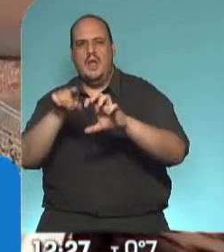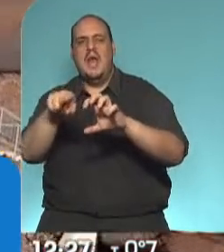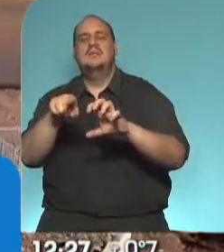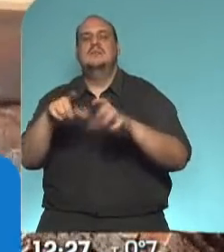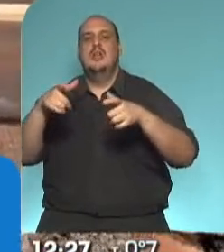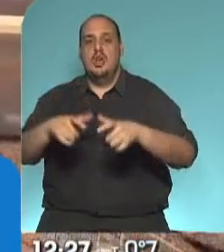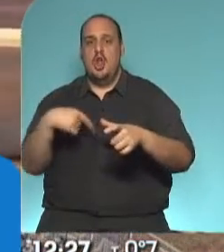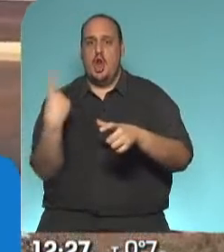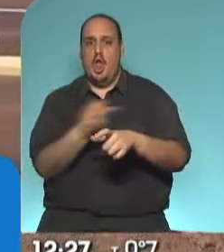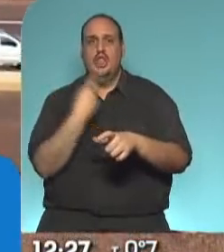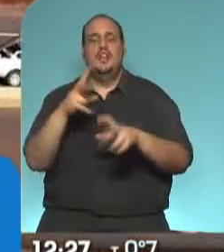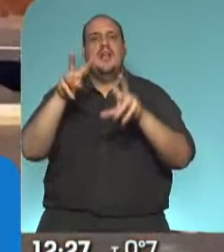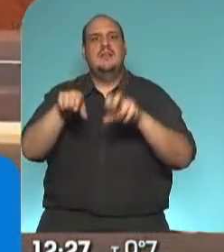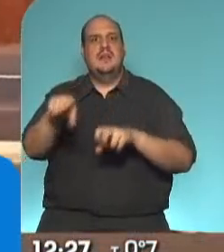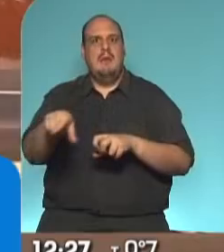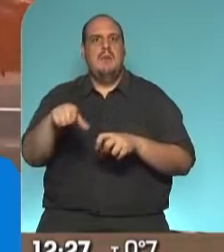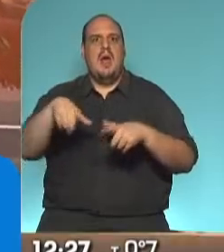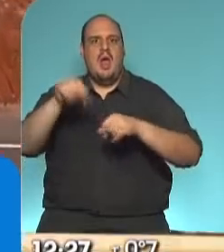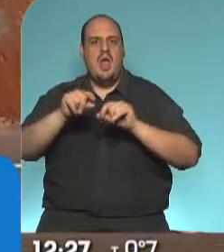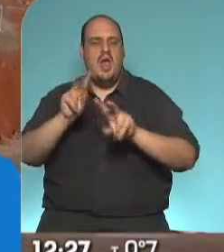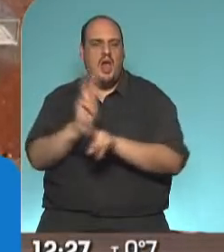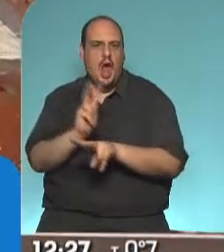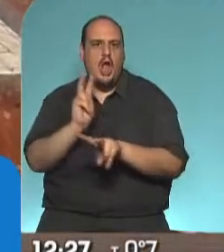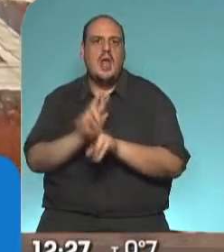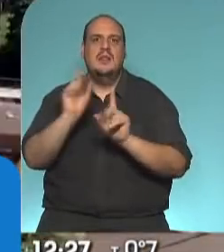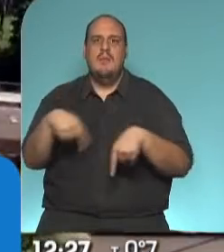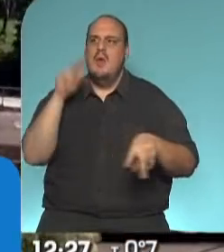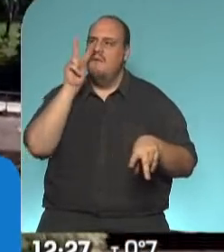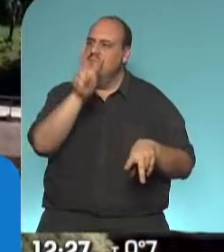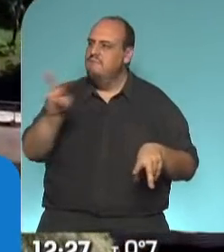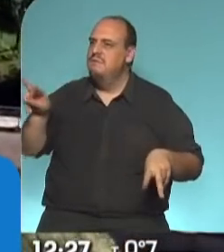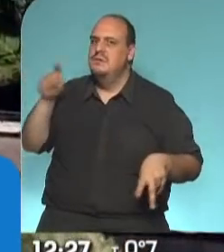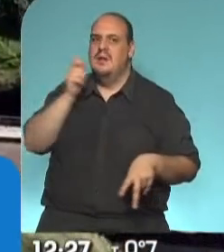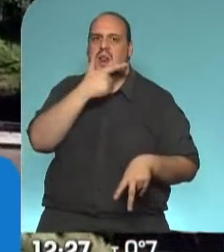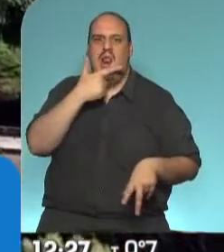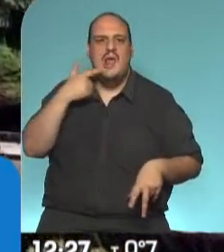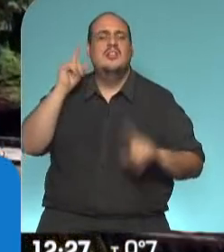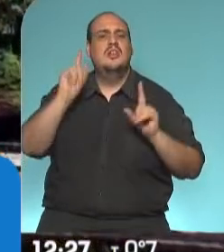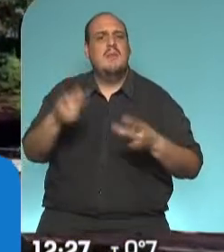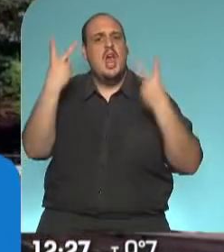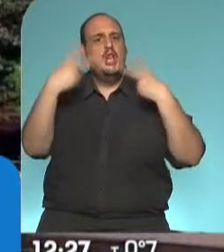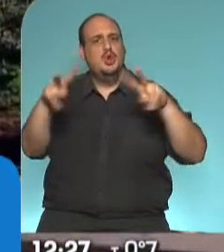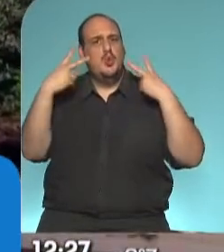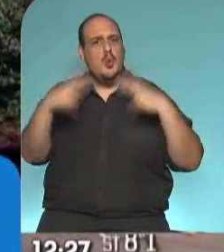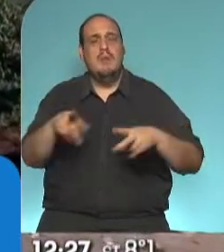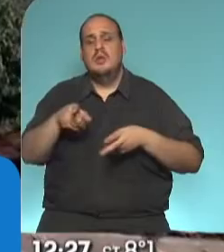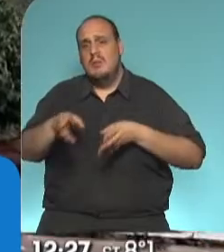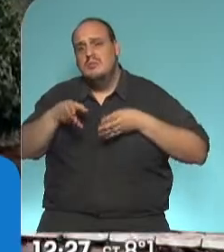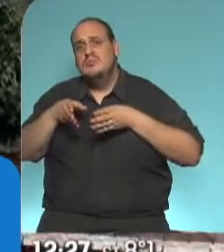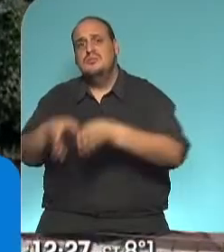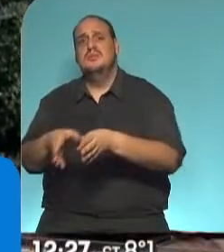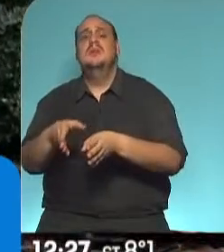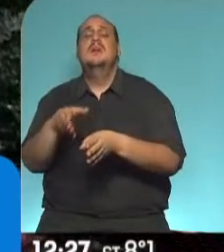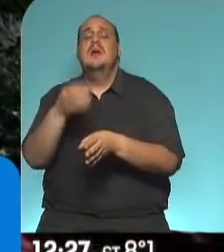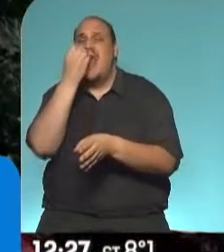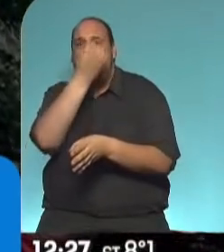con la ecología, tienen que ver con lo paisajístico y con el turismo. Tenemos la travesía urbana de Jardín América, una obra